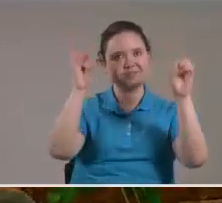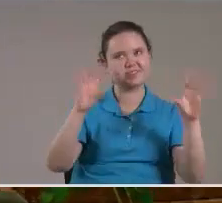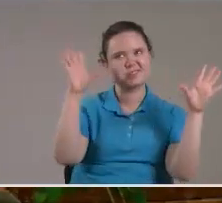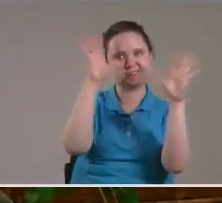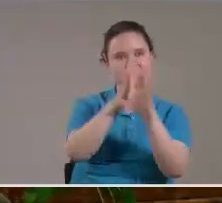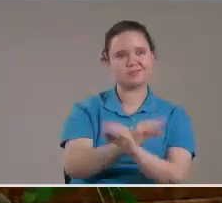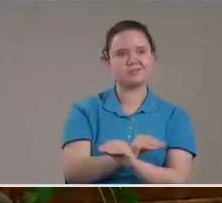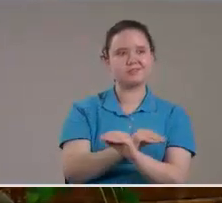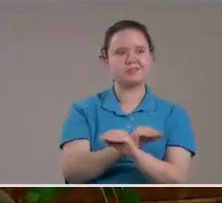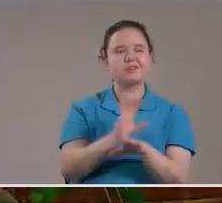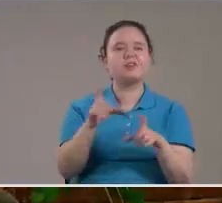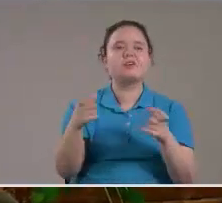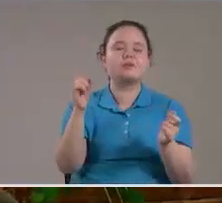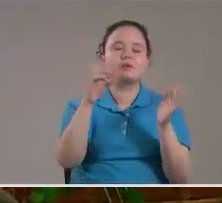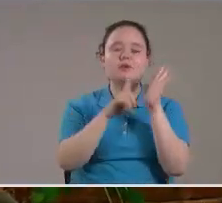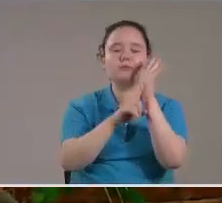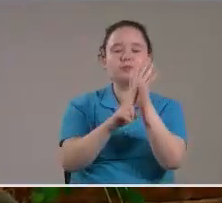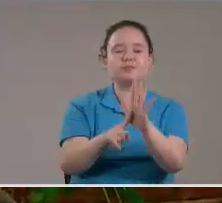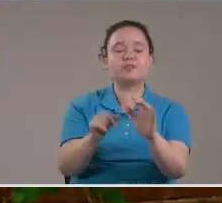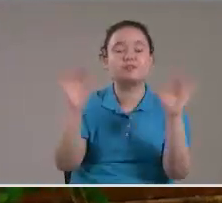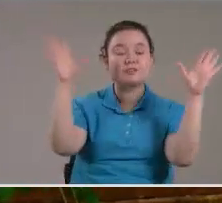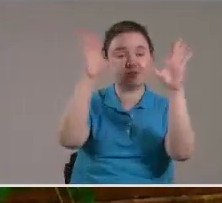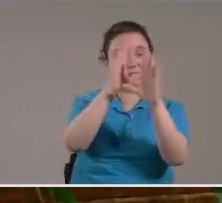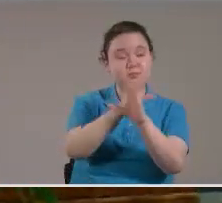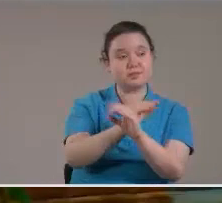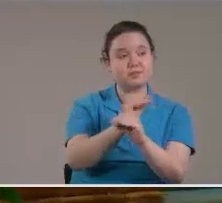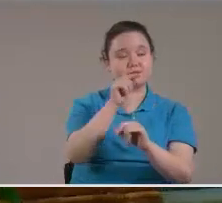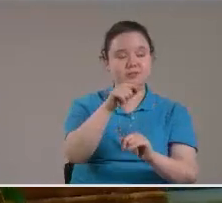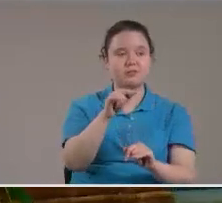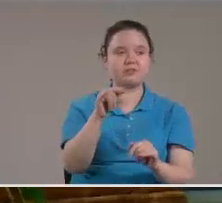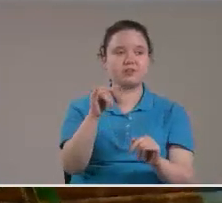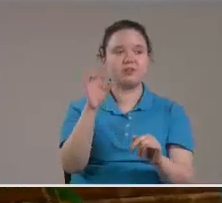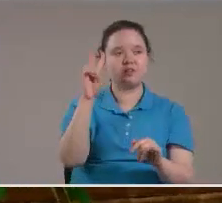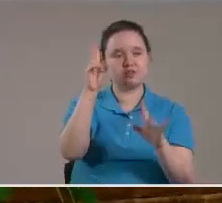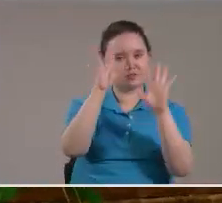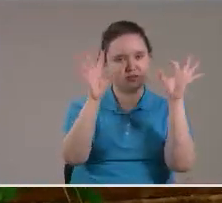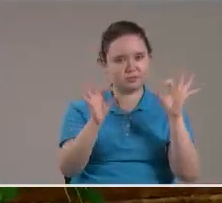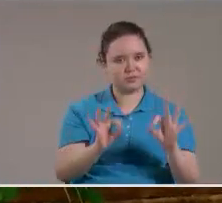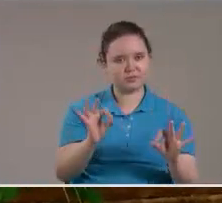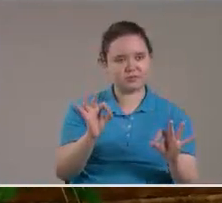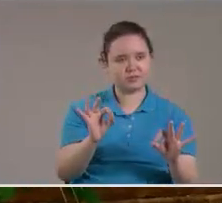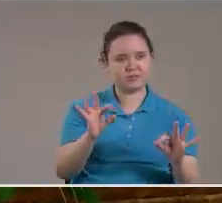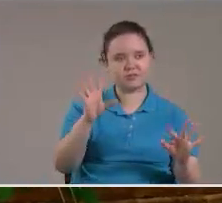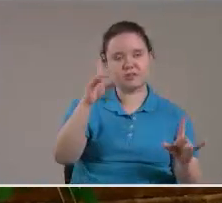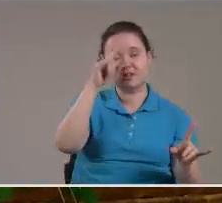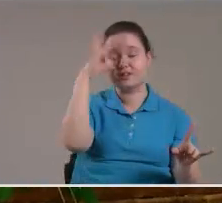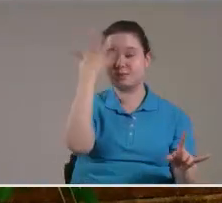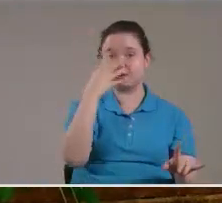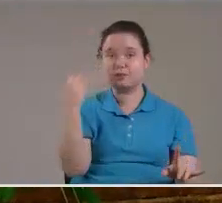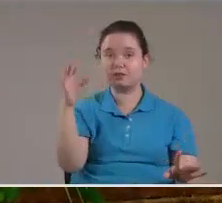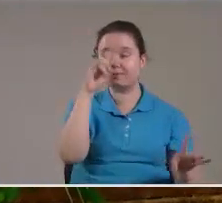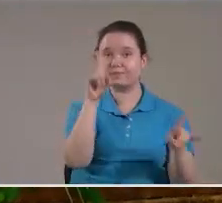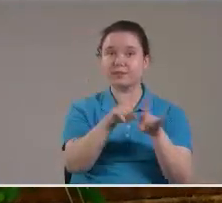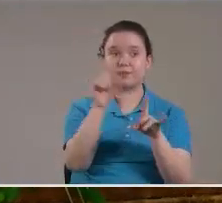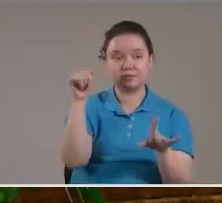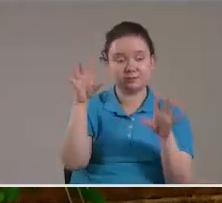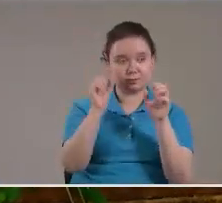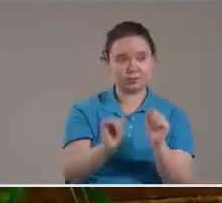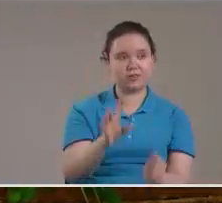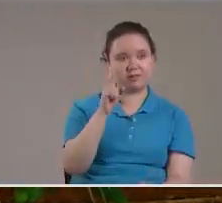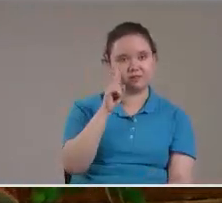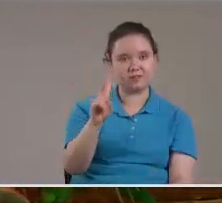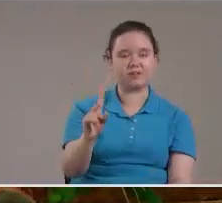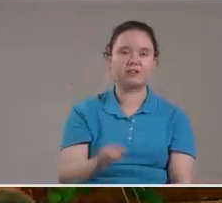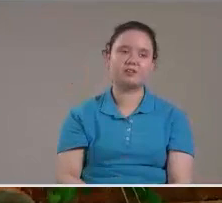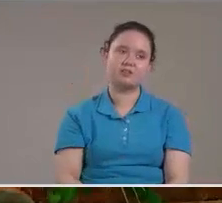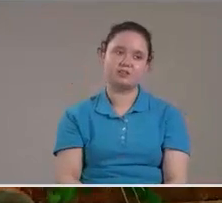estrellas ¿Cómo se puede tipificar El oscurecimiento del sol De luna Y de estrellas? De dos formas El literal Y el espiritual ¿Cuál es el literal? El que ya